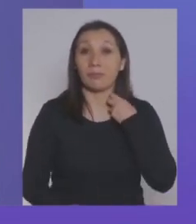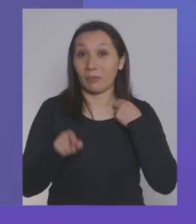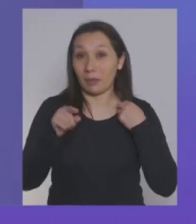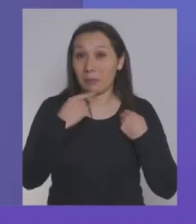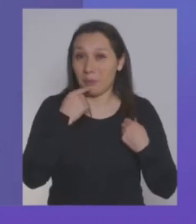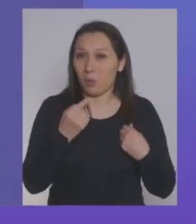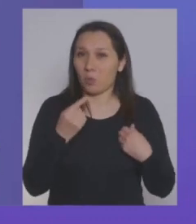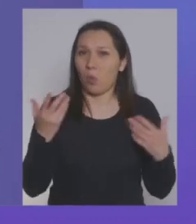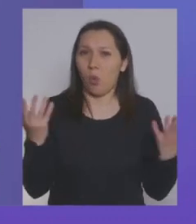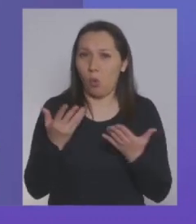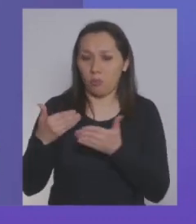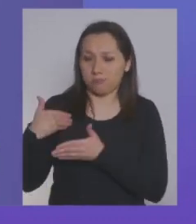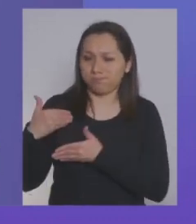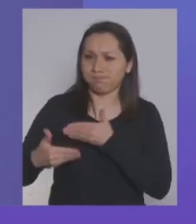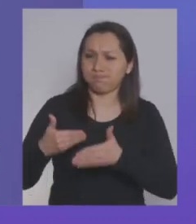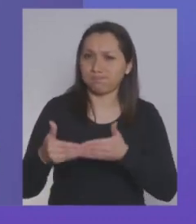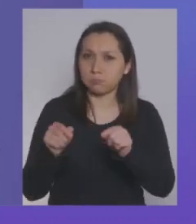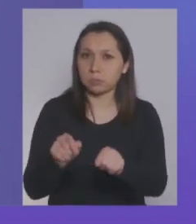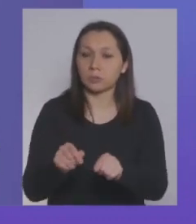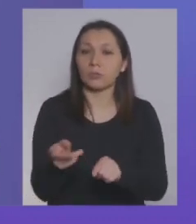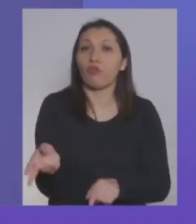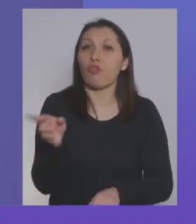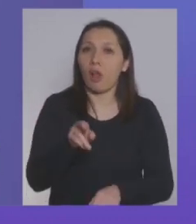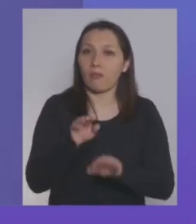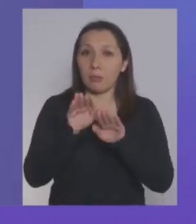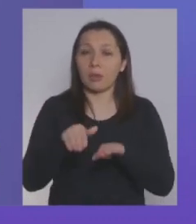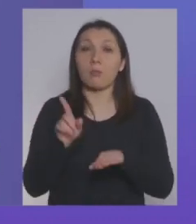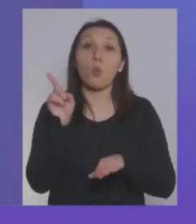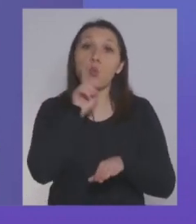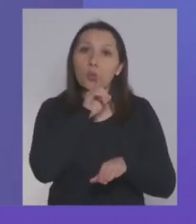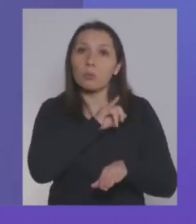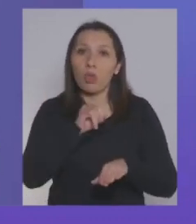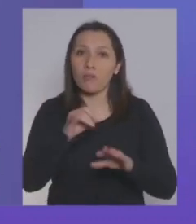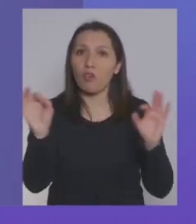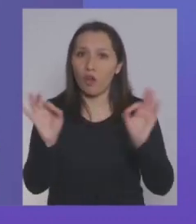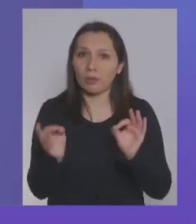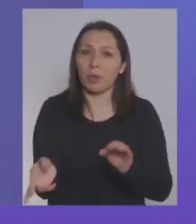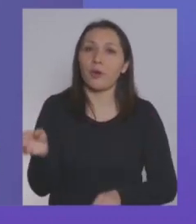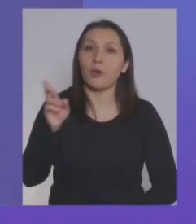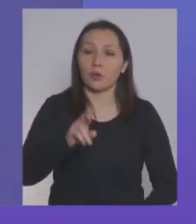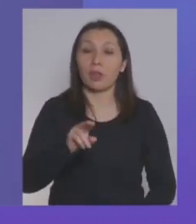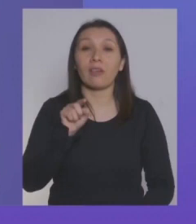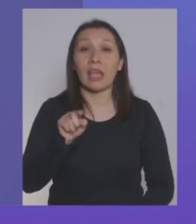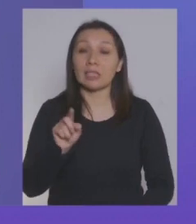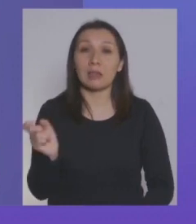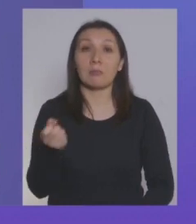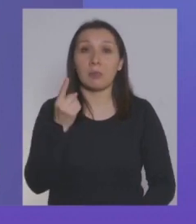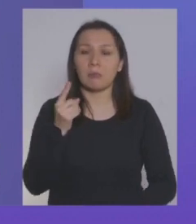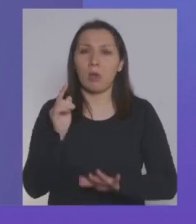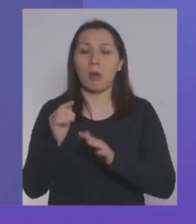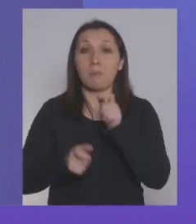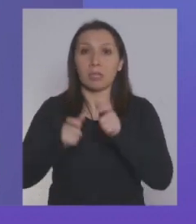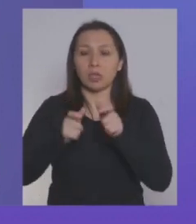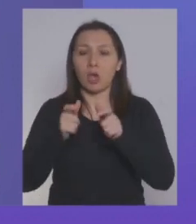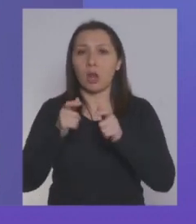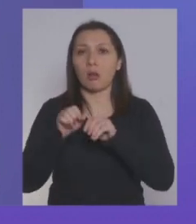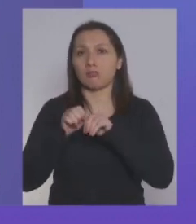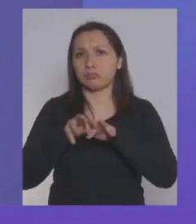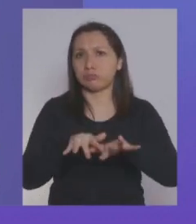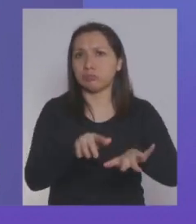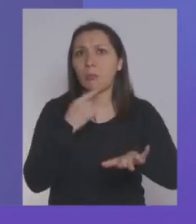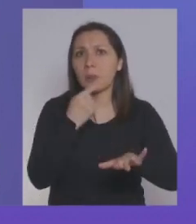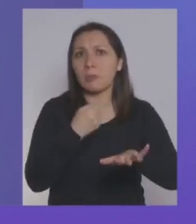Ahora, ¿cómo ha sido este proceso? Y quiero volver sobre este punto al final porque este proceso ha sido primero muy masivo. Y esto hay que decirlo